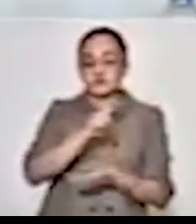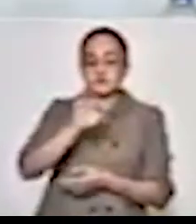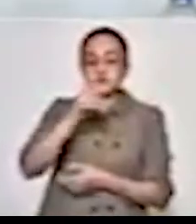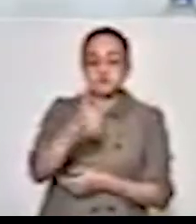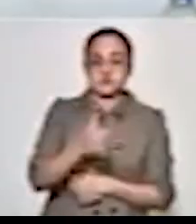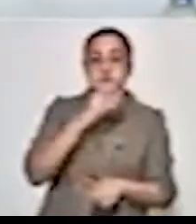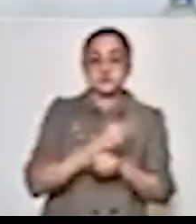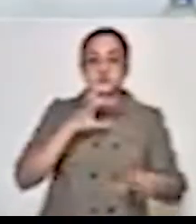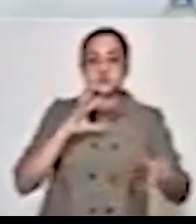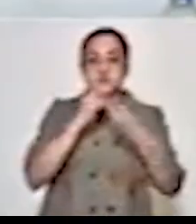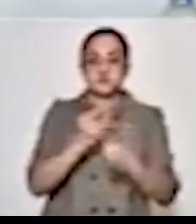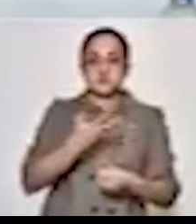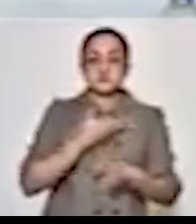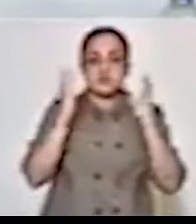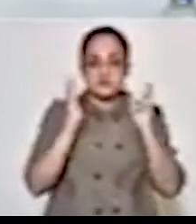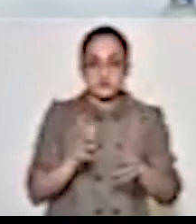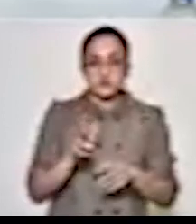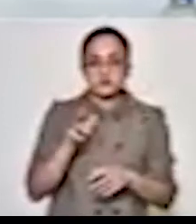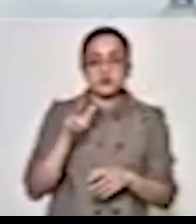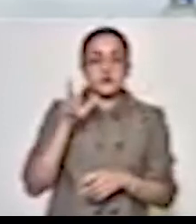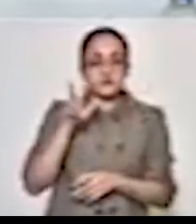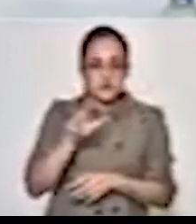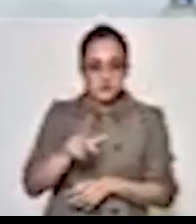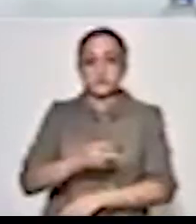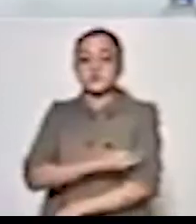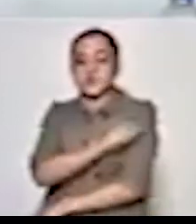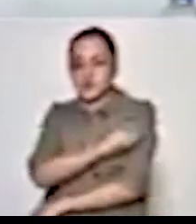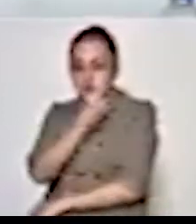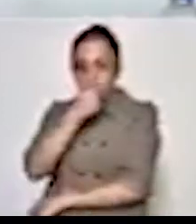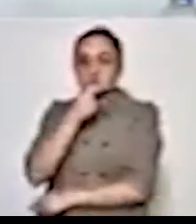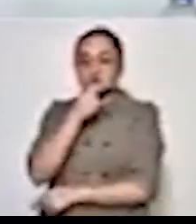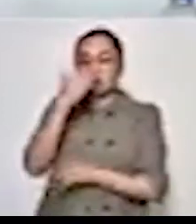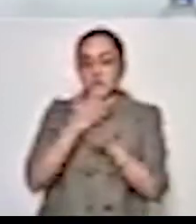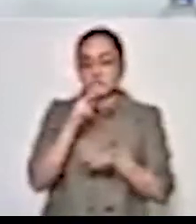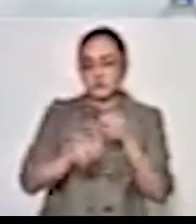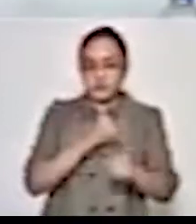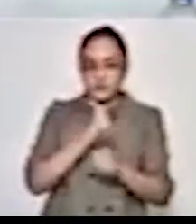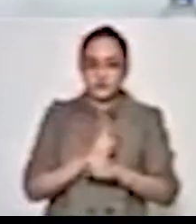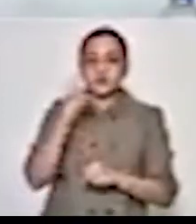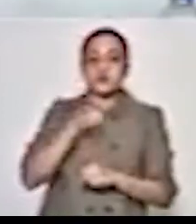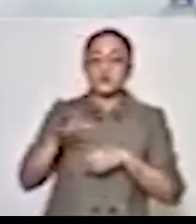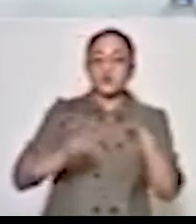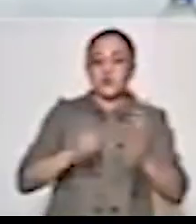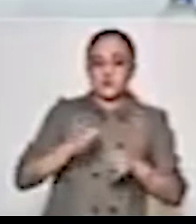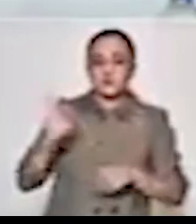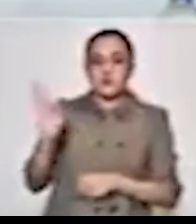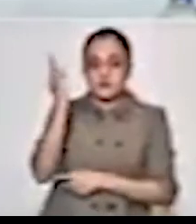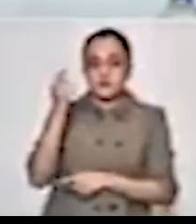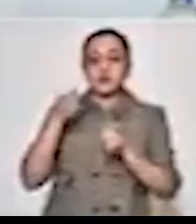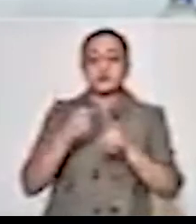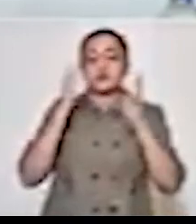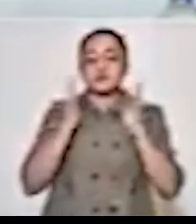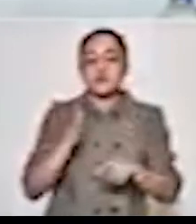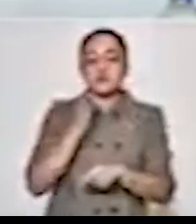hasta el momento hemos aplicado dieciocho vacunas, ya por disposición del juez federal, el